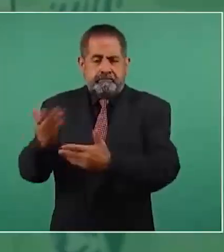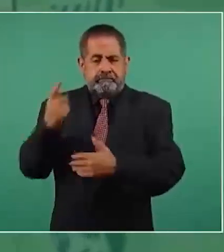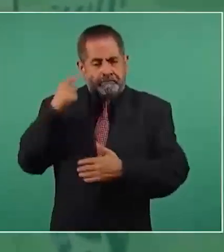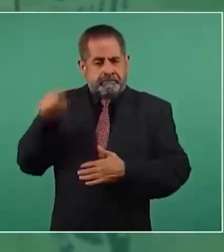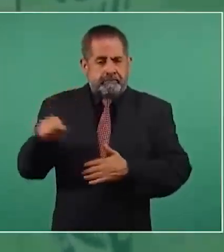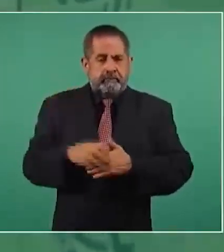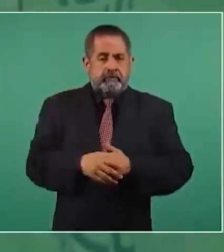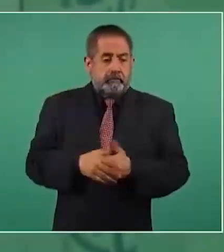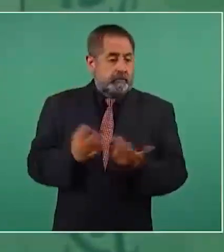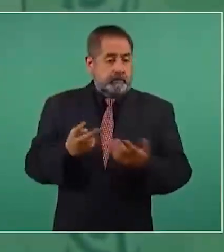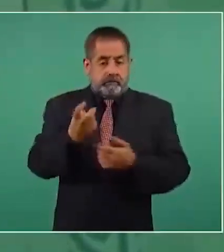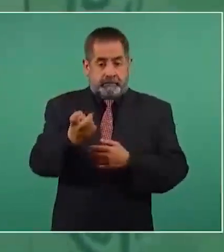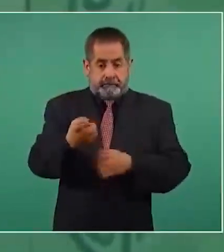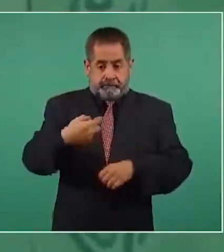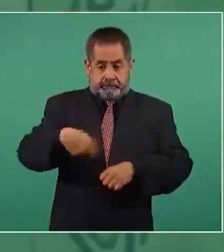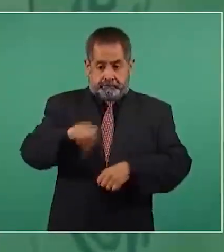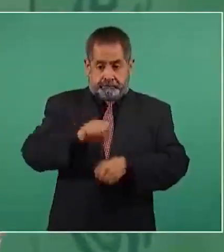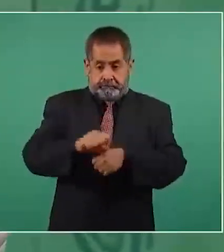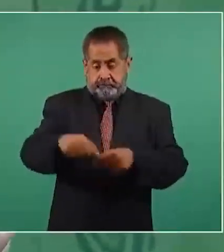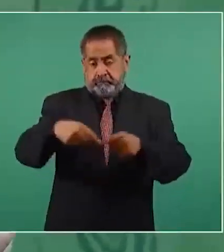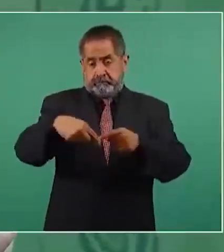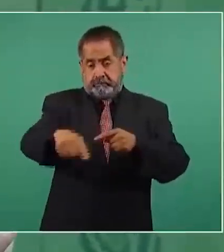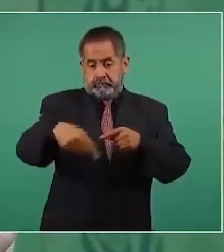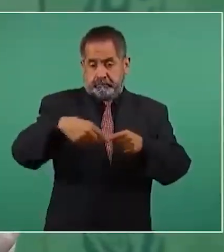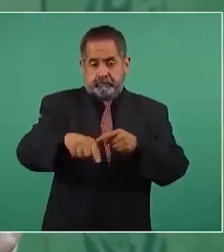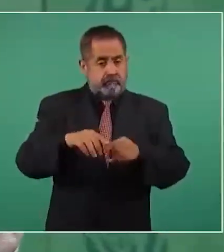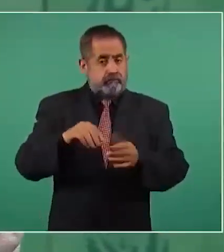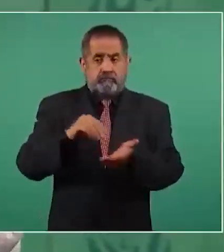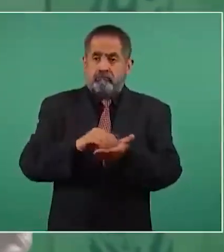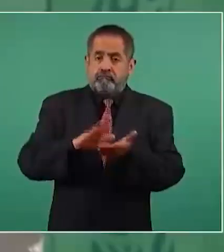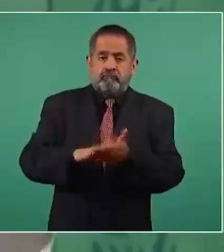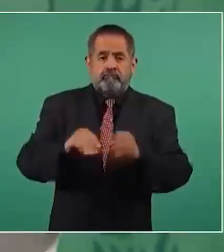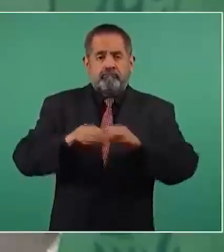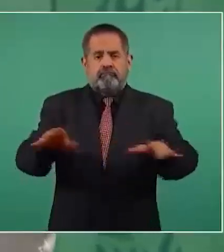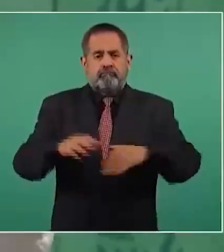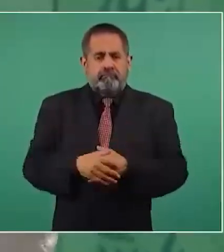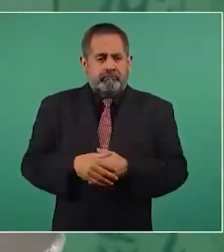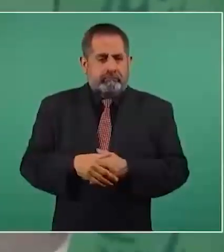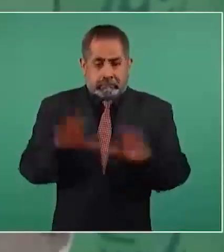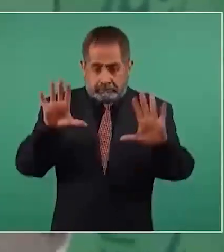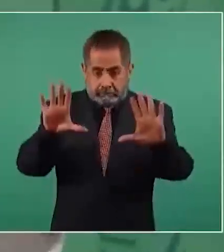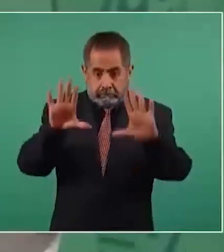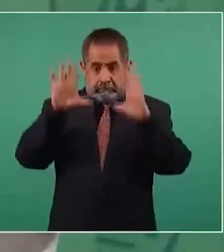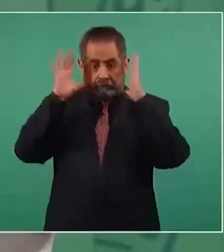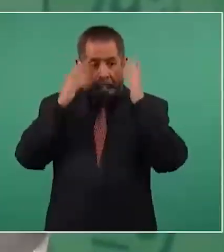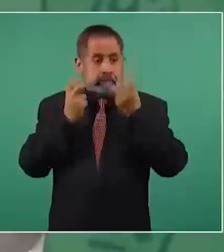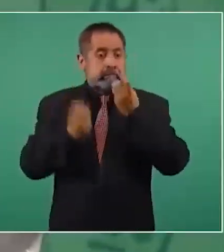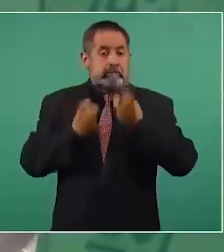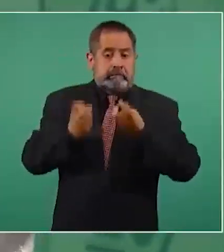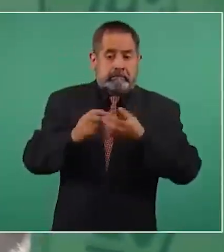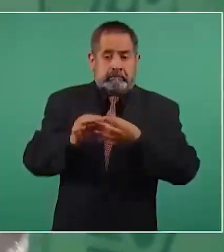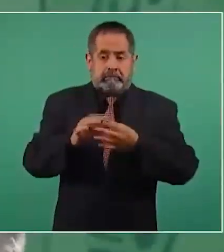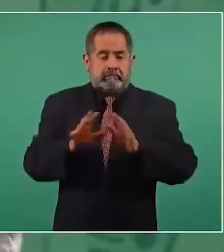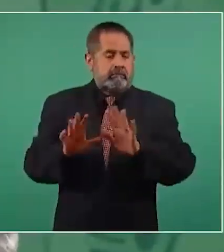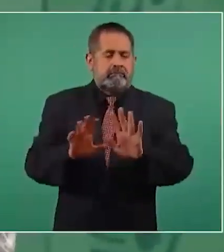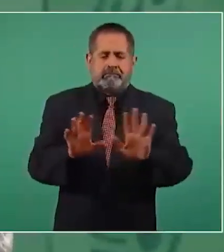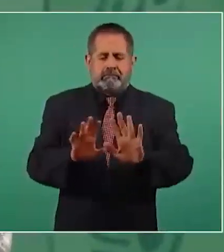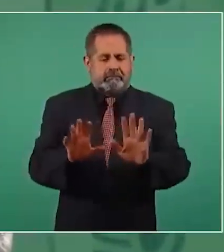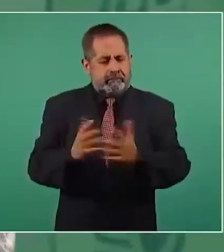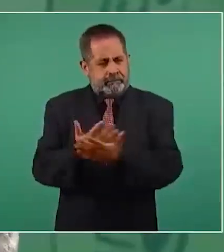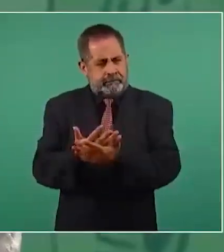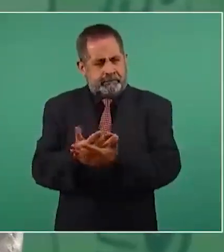Entonces, esta semana se va a resolver y no nos adelantemos. Porque